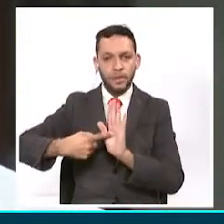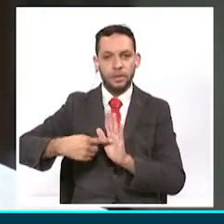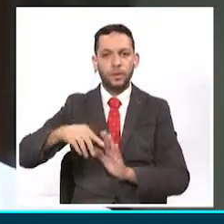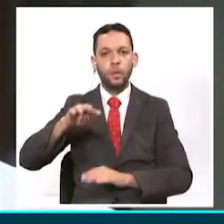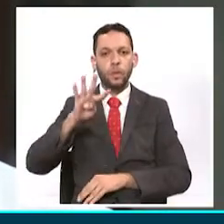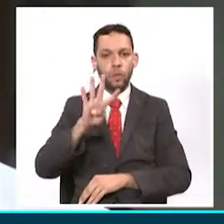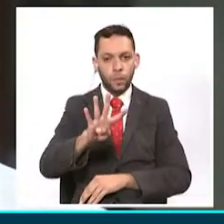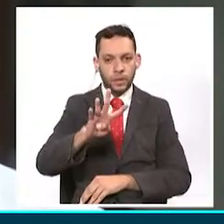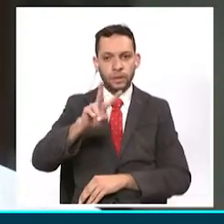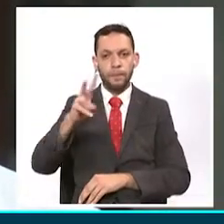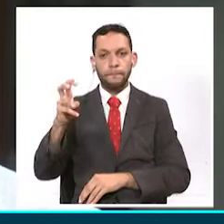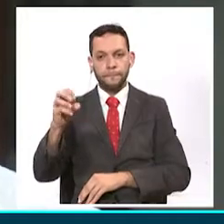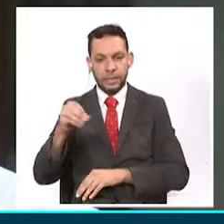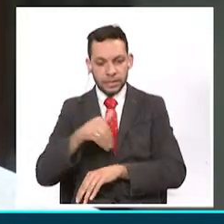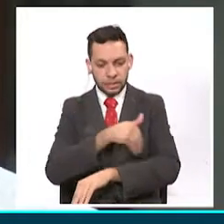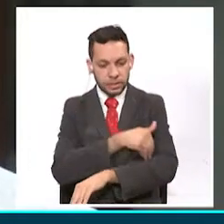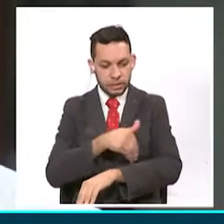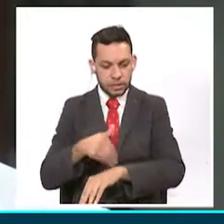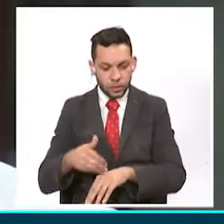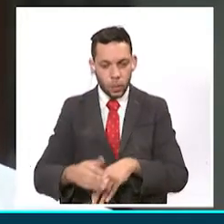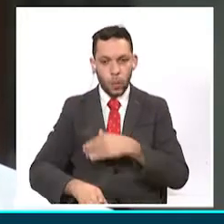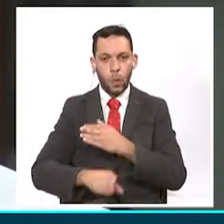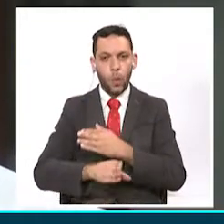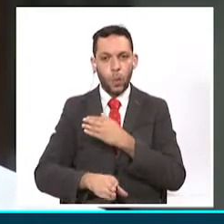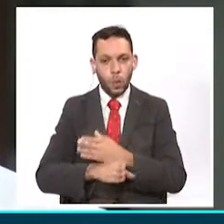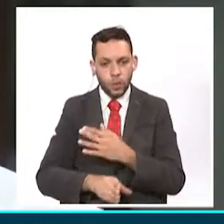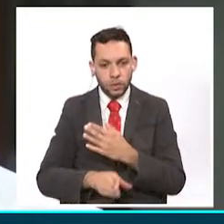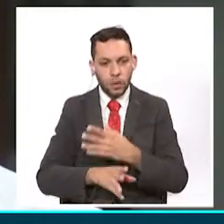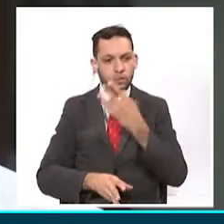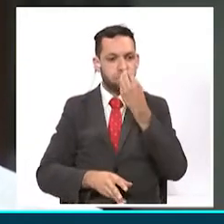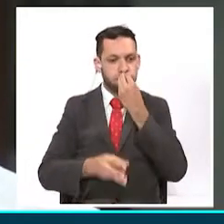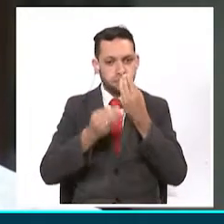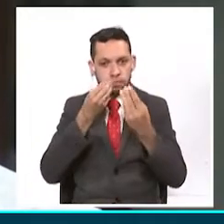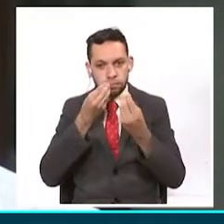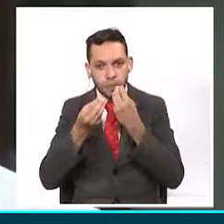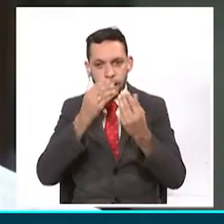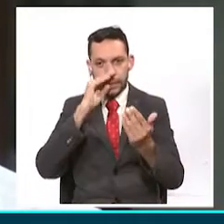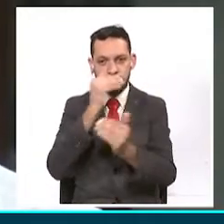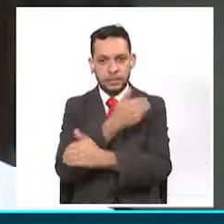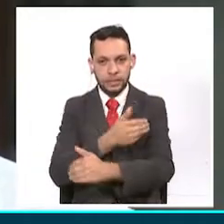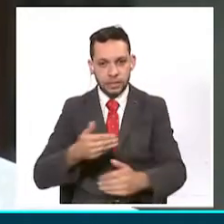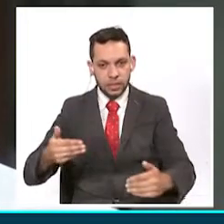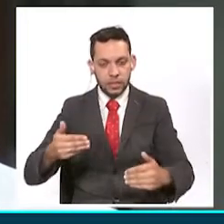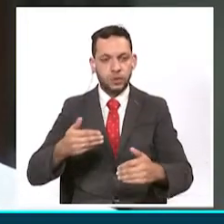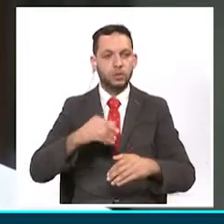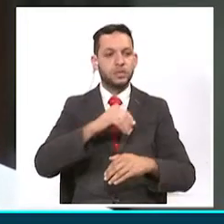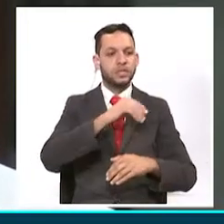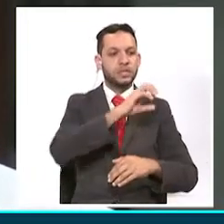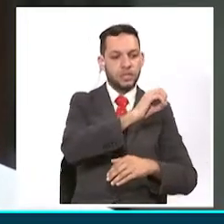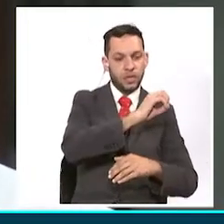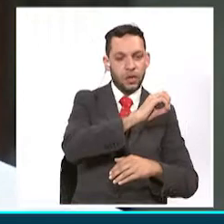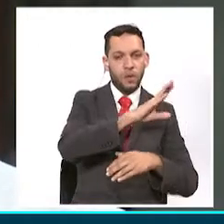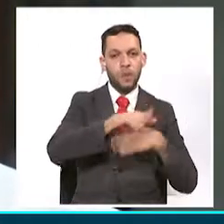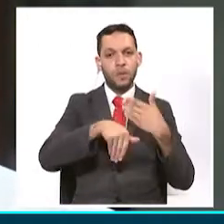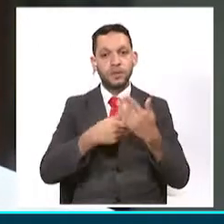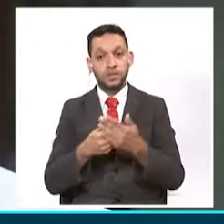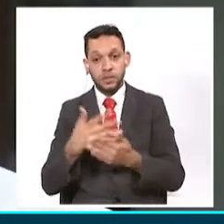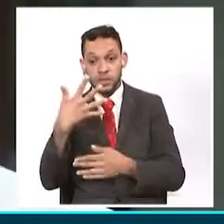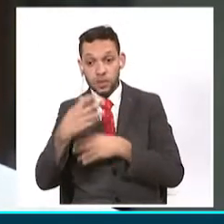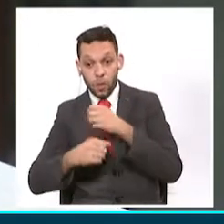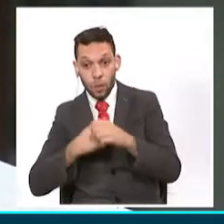continuar con los programas de nutrición a niños y niñas entre 0 y 5 años y madres gestantes.